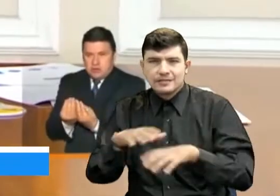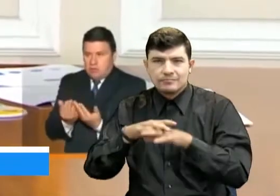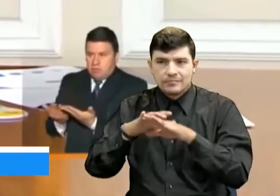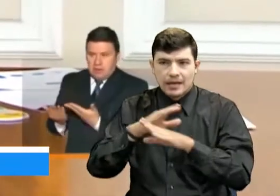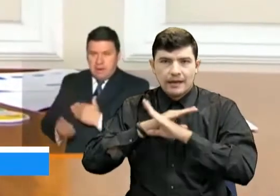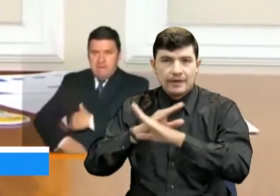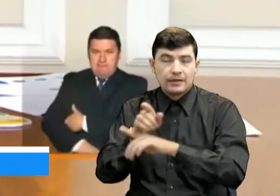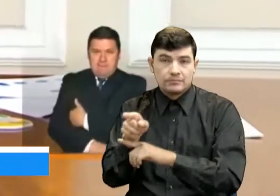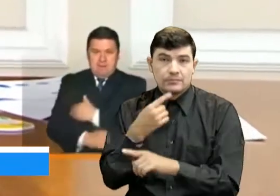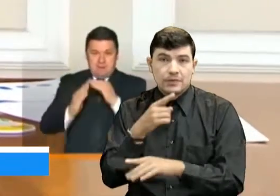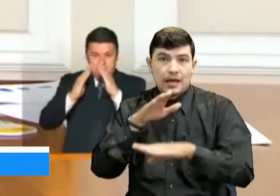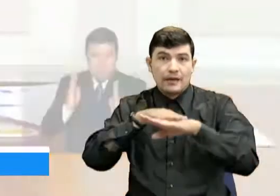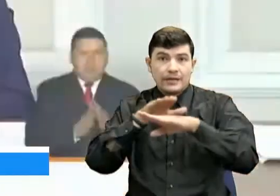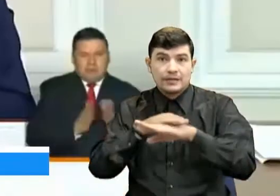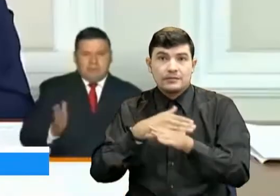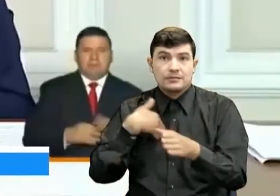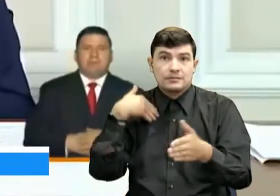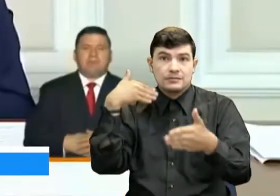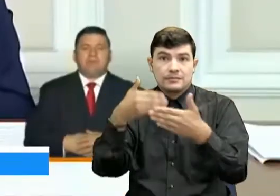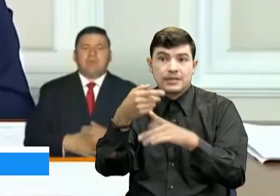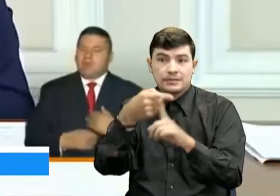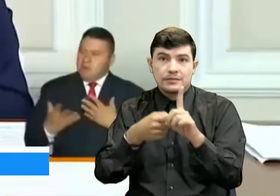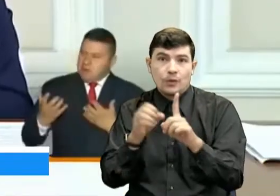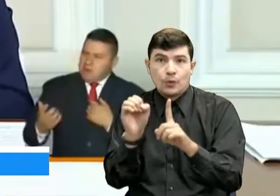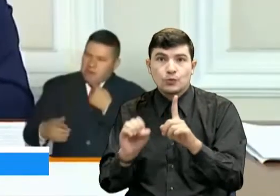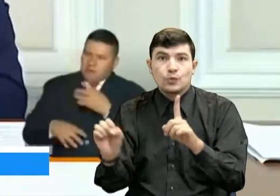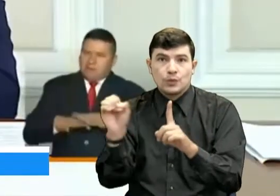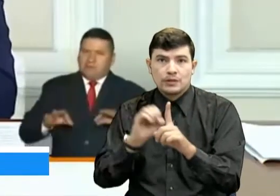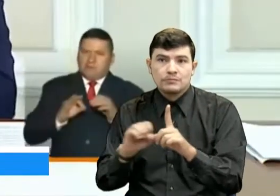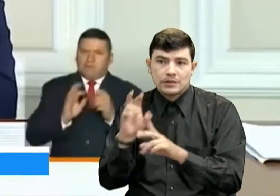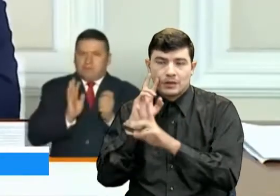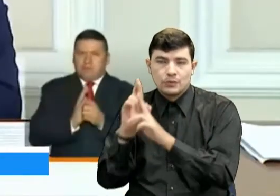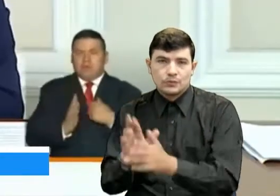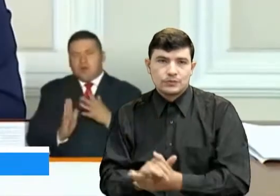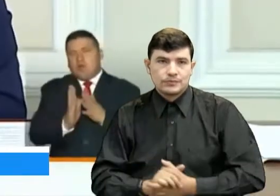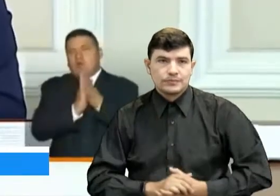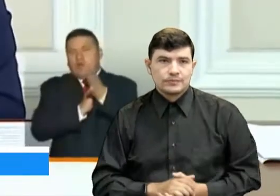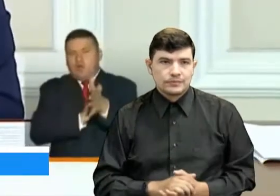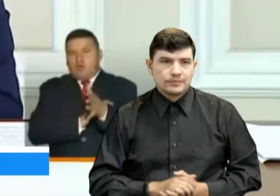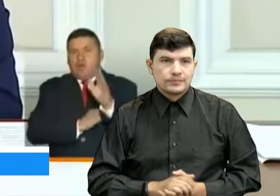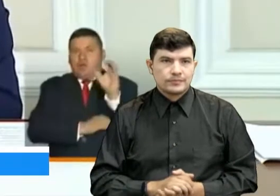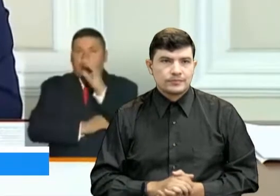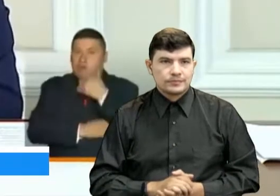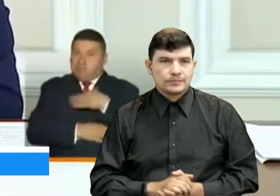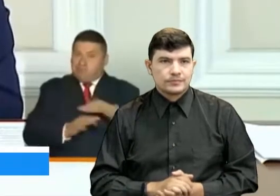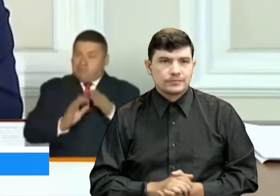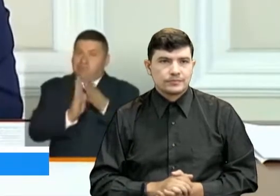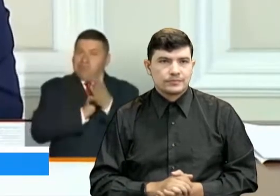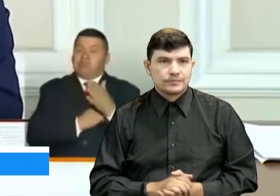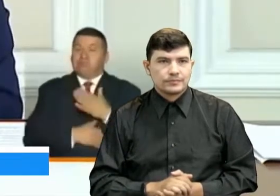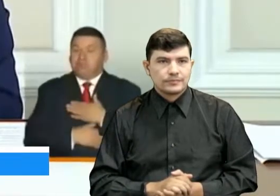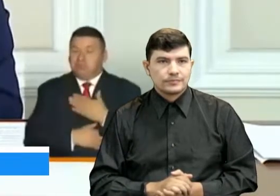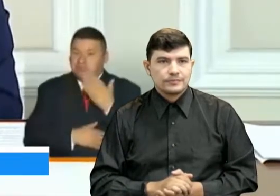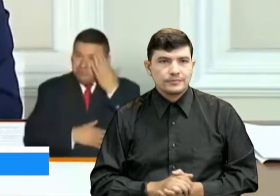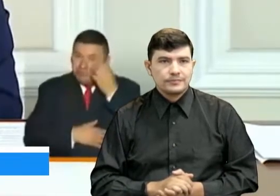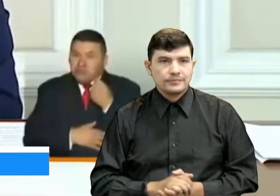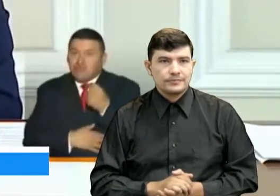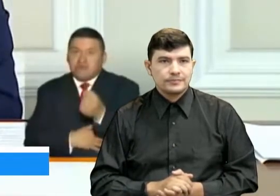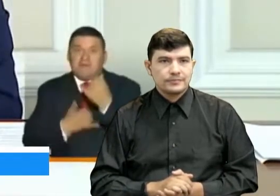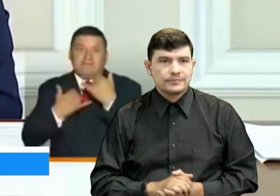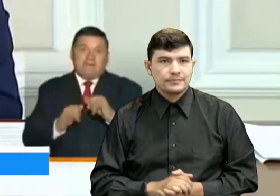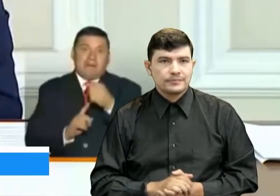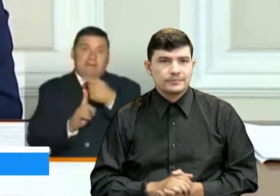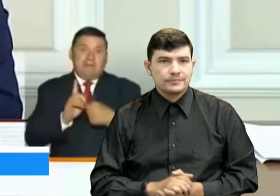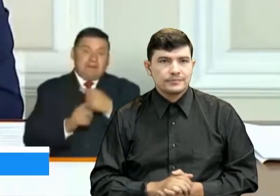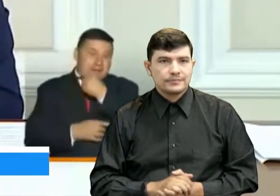extiende el aislamiento selectivo. También quiero destacar y contarle a los colombianos que como estamos próximos a